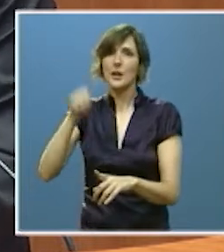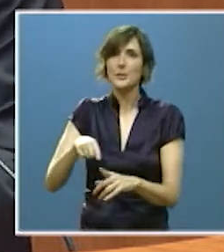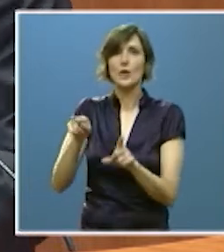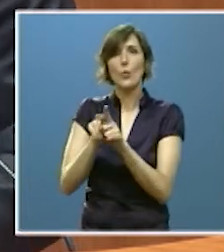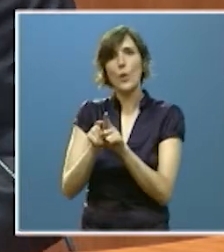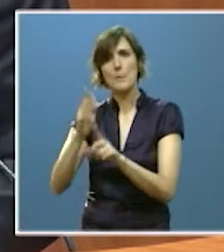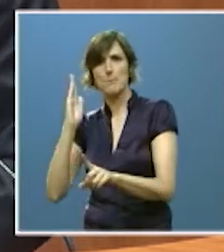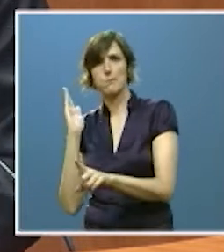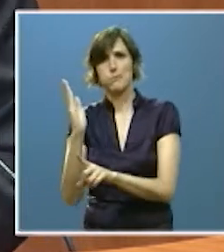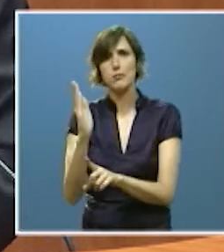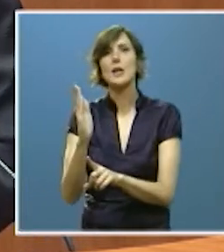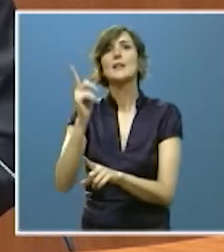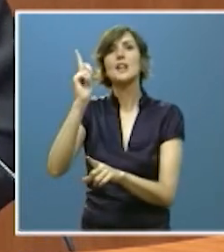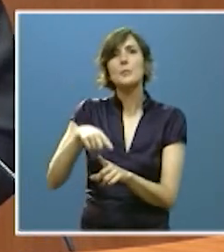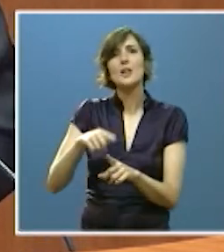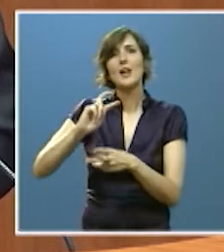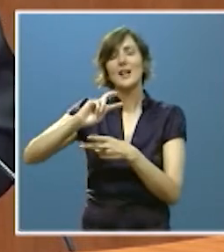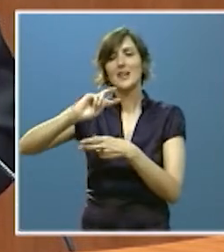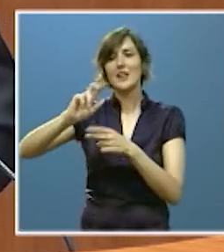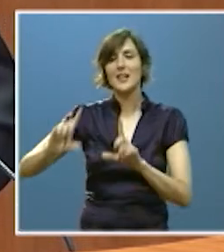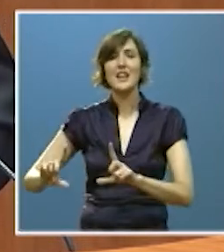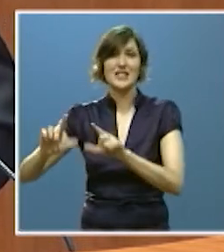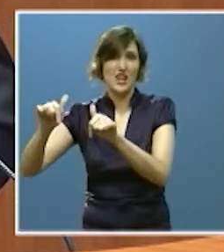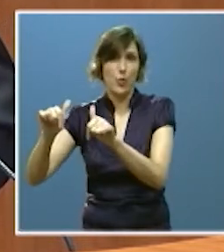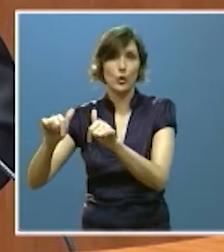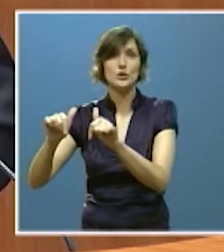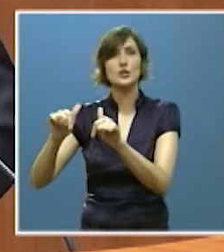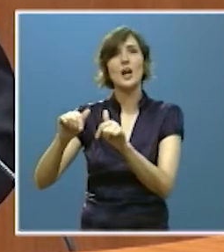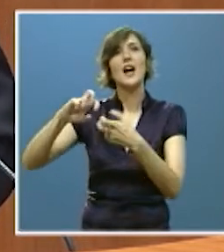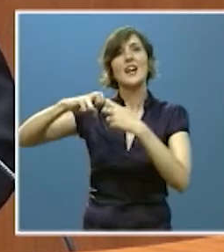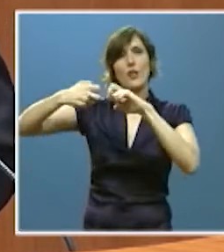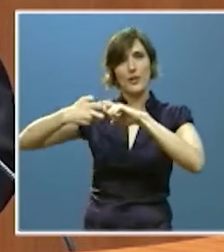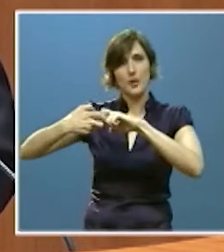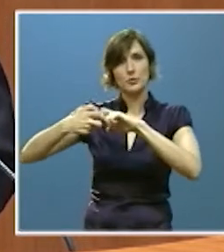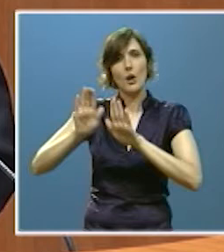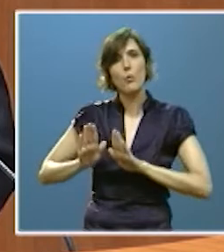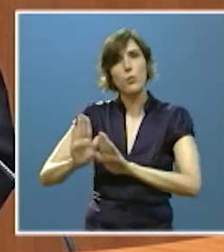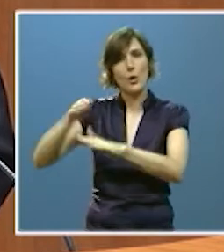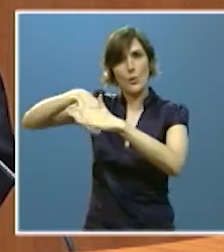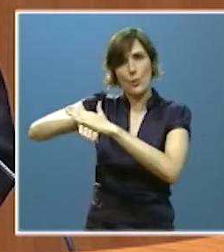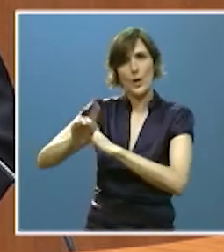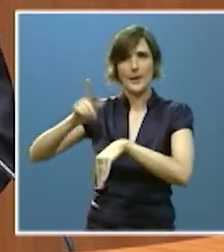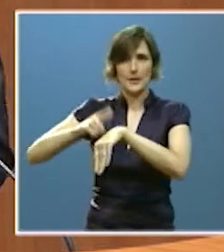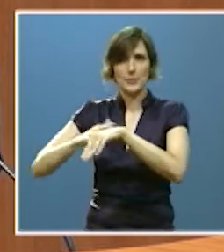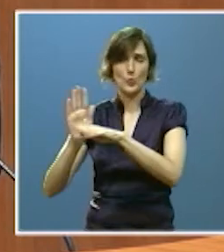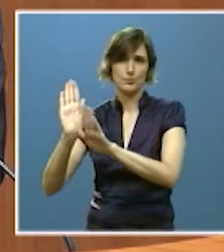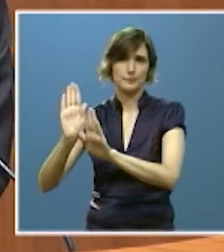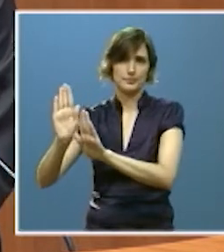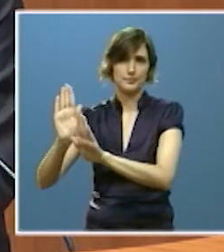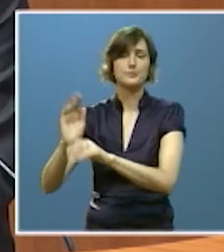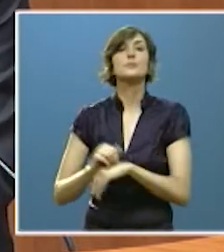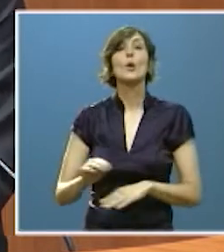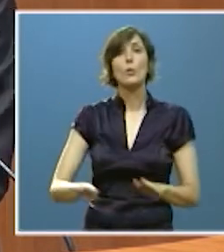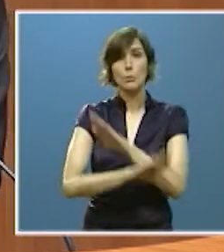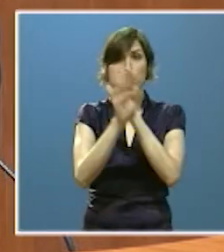el impacto de los residuos radiactivos almacenados con carácter temporal. Para finalizar